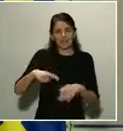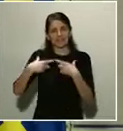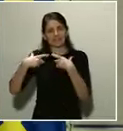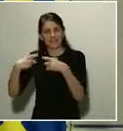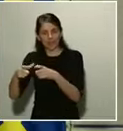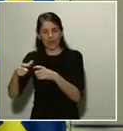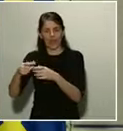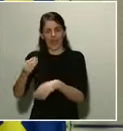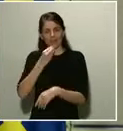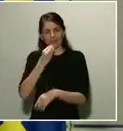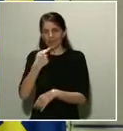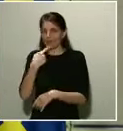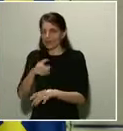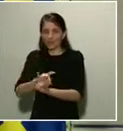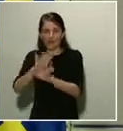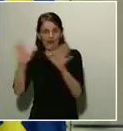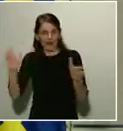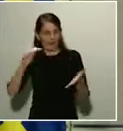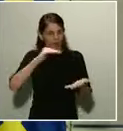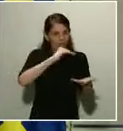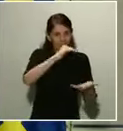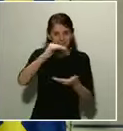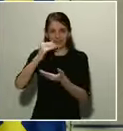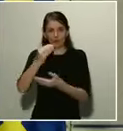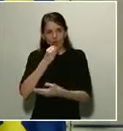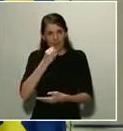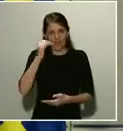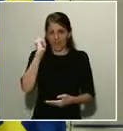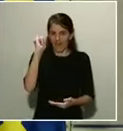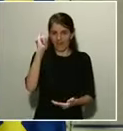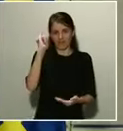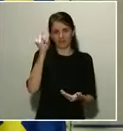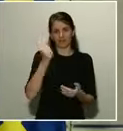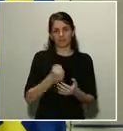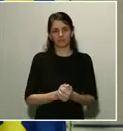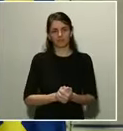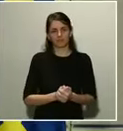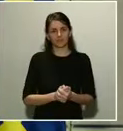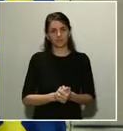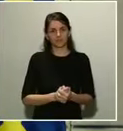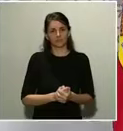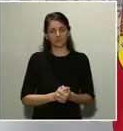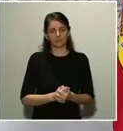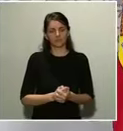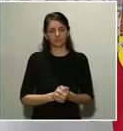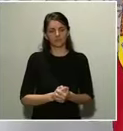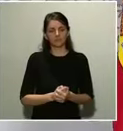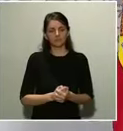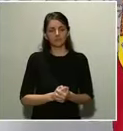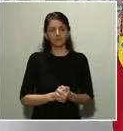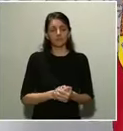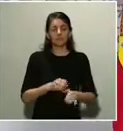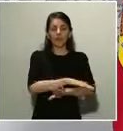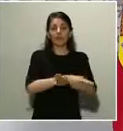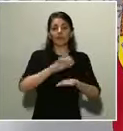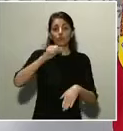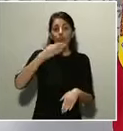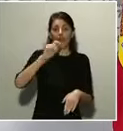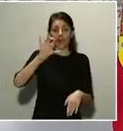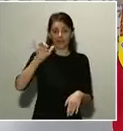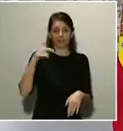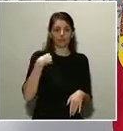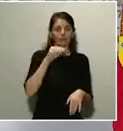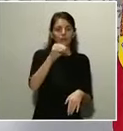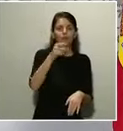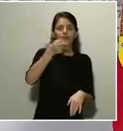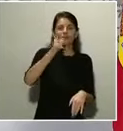la distribución y nos sentimos muy orgullosos de ello. Ministro Ávalos le pregunta a Canal Sur, ¿se plantea el cierre de aeropuertos y puertos salvo